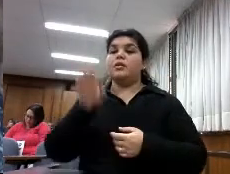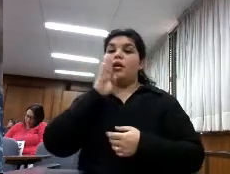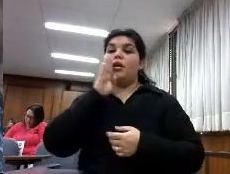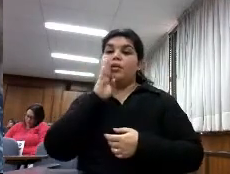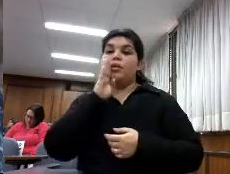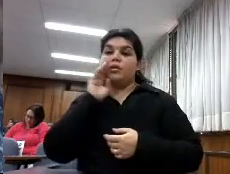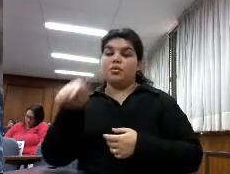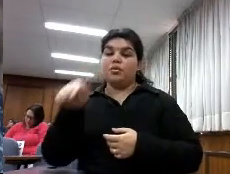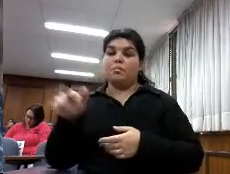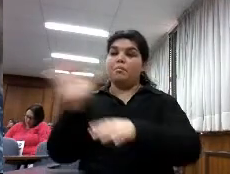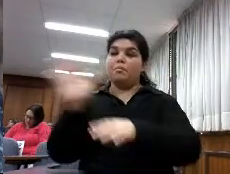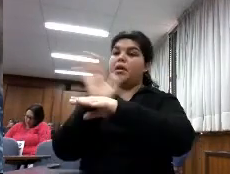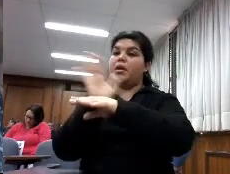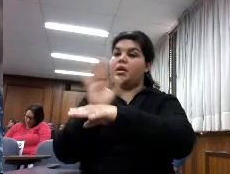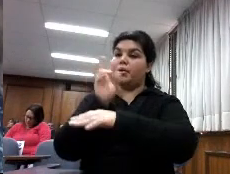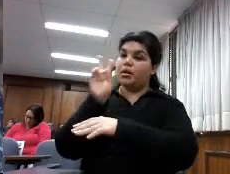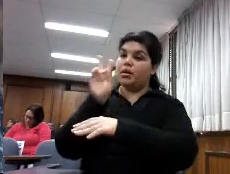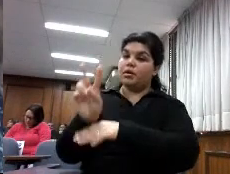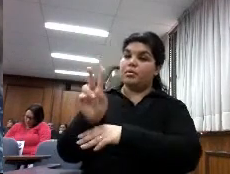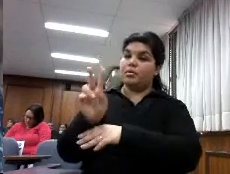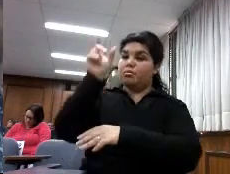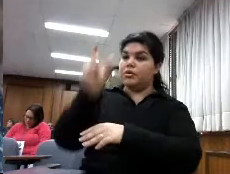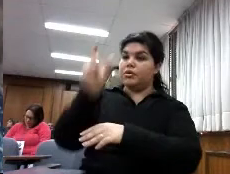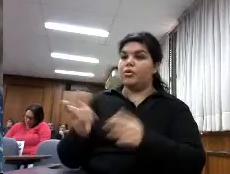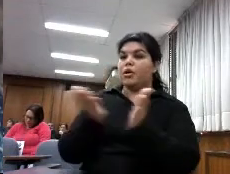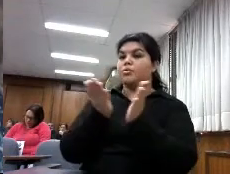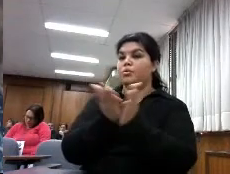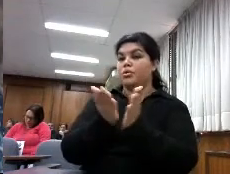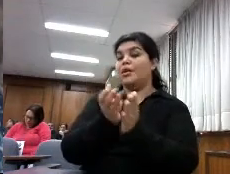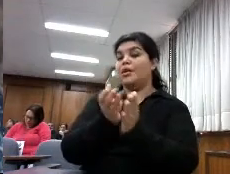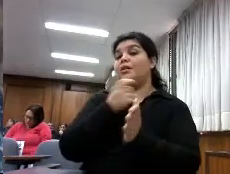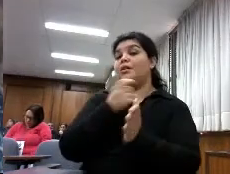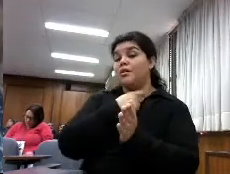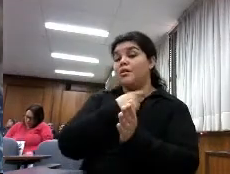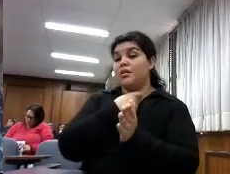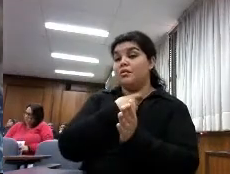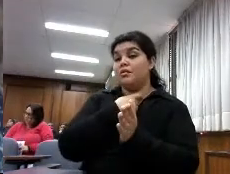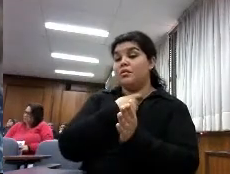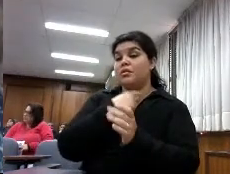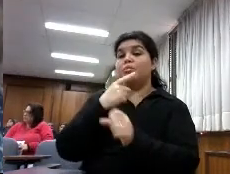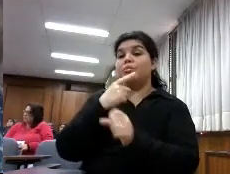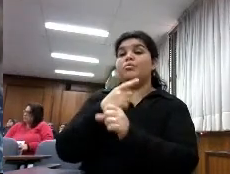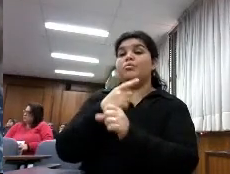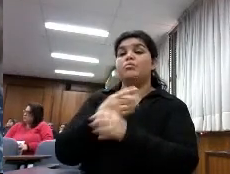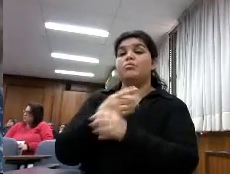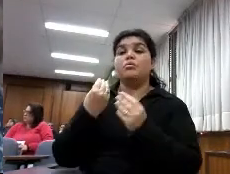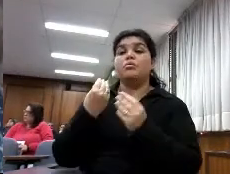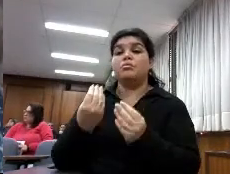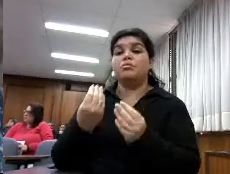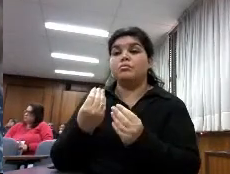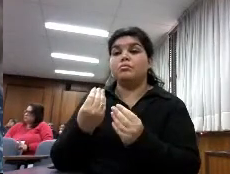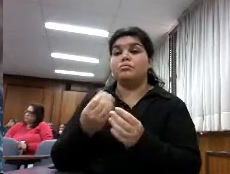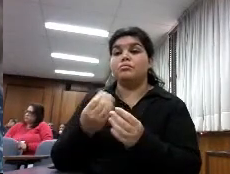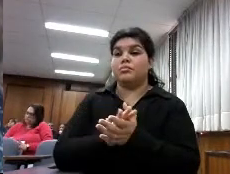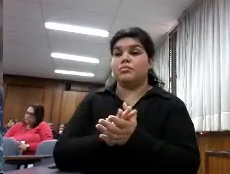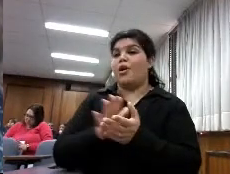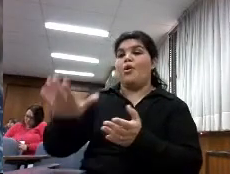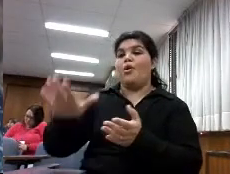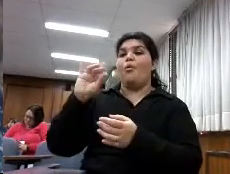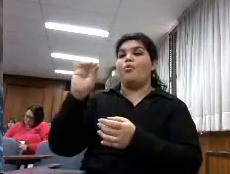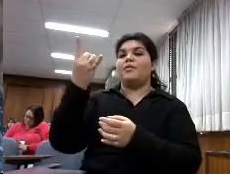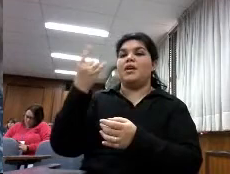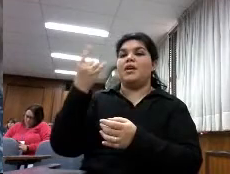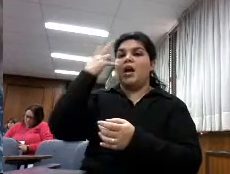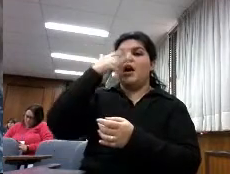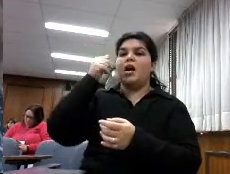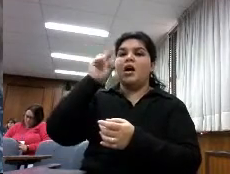normalmente una persona que quiere estudiar quiere estudiar en primer lugar en Harvard porque es la universidad